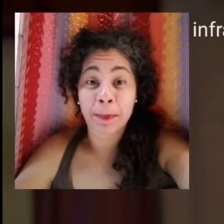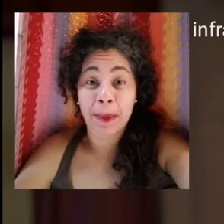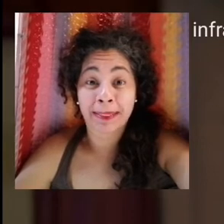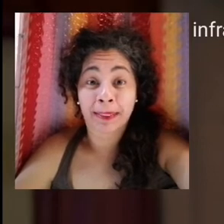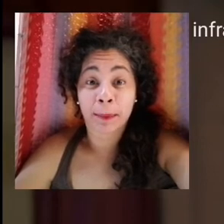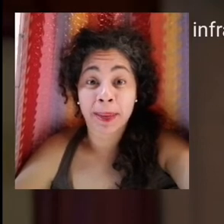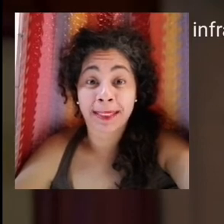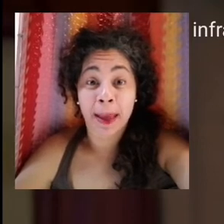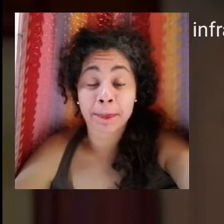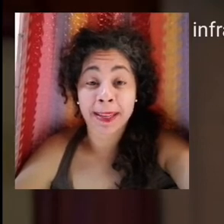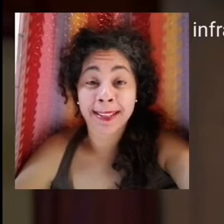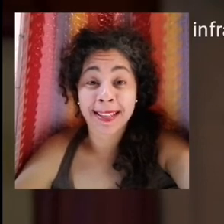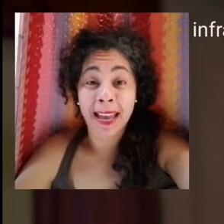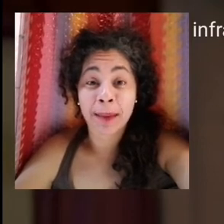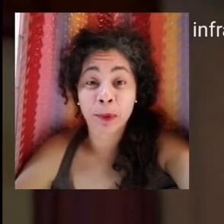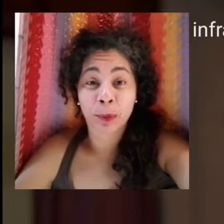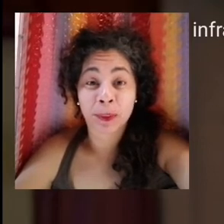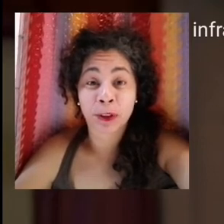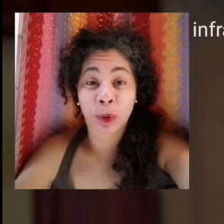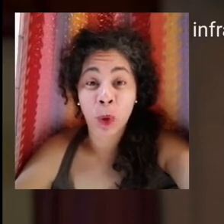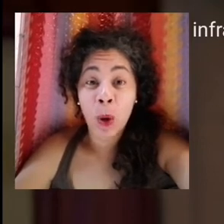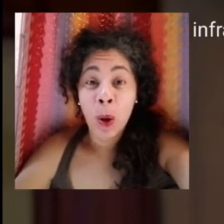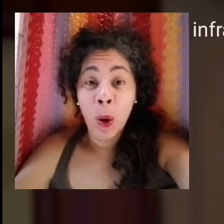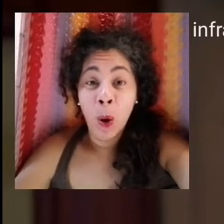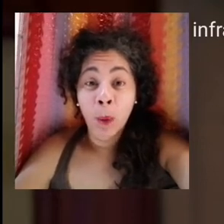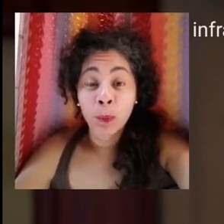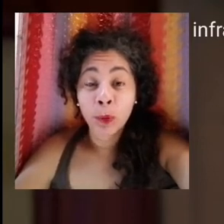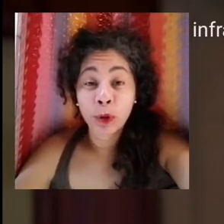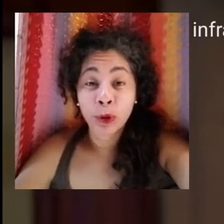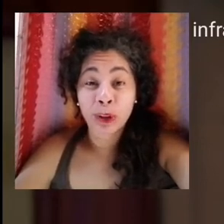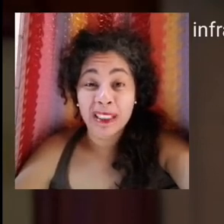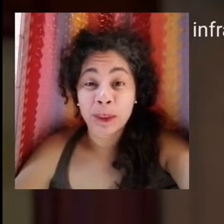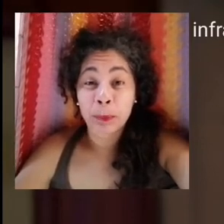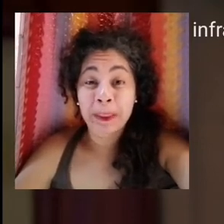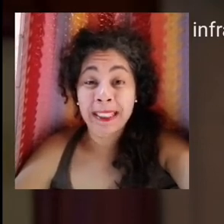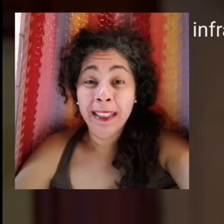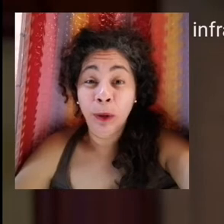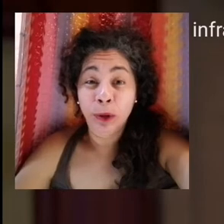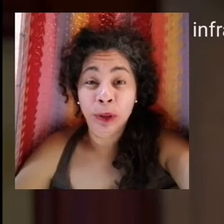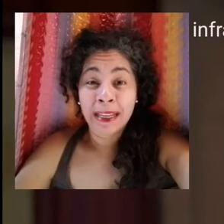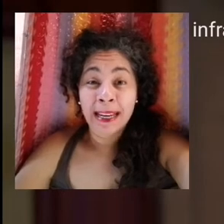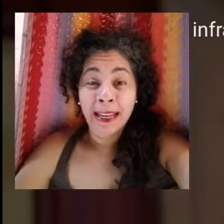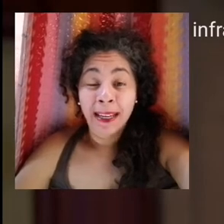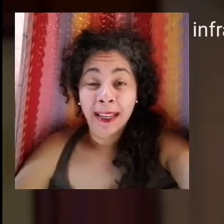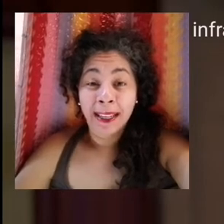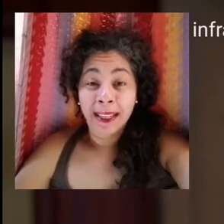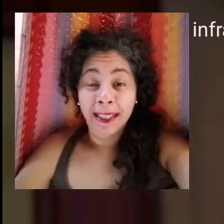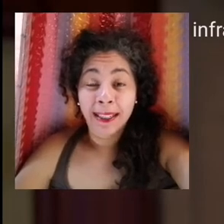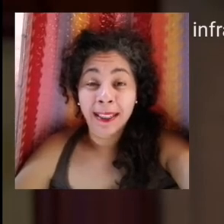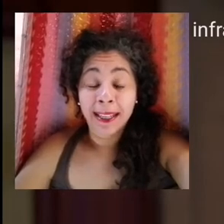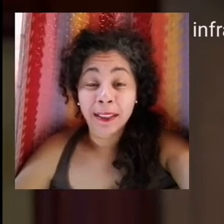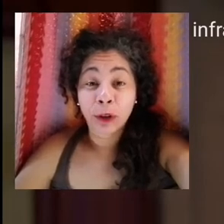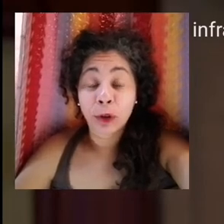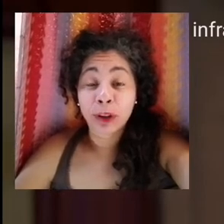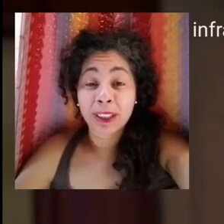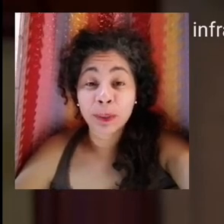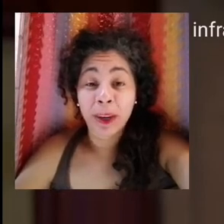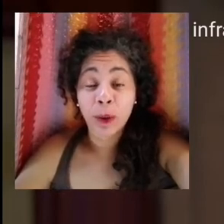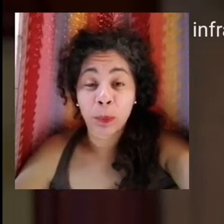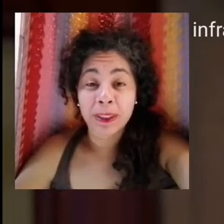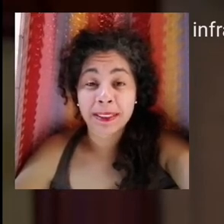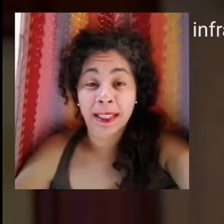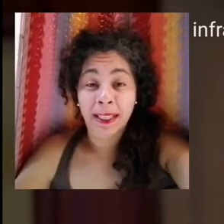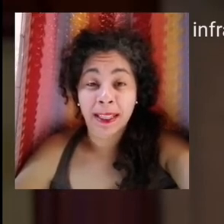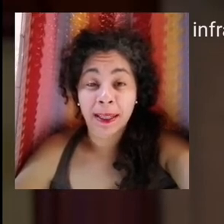pues con esta pandemia también ya hemos visto muchos despidos. Entonces,